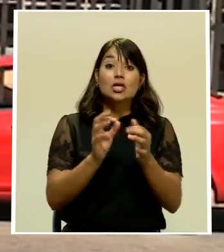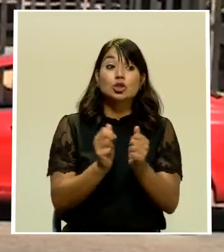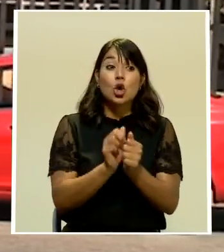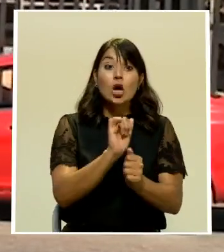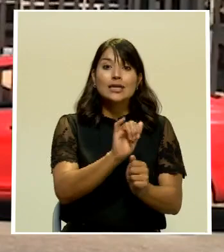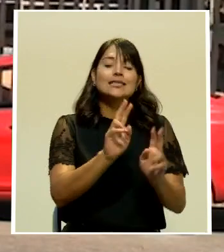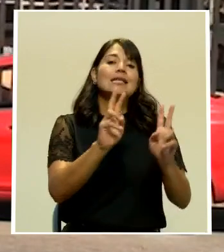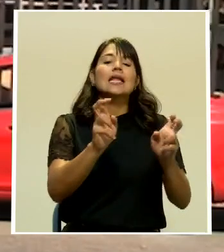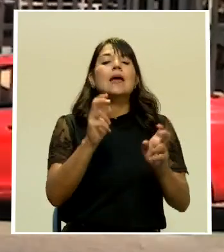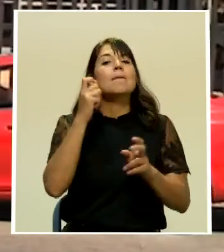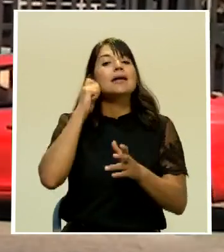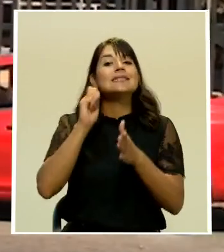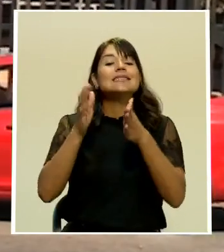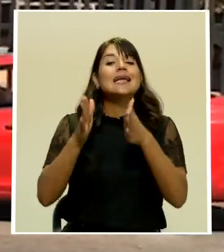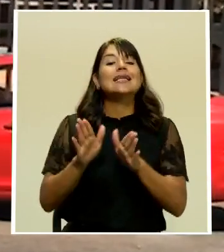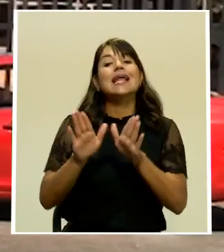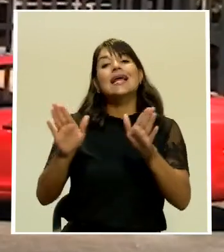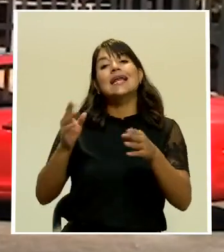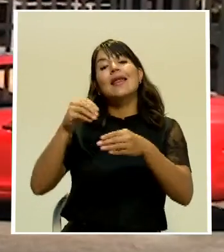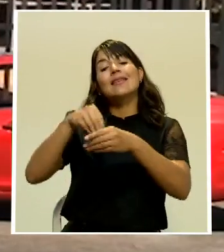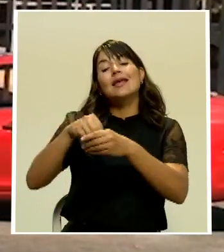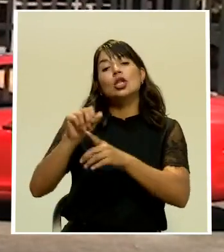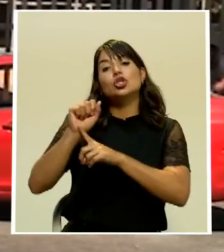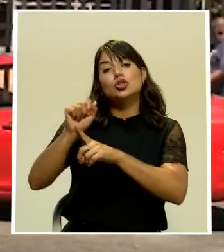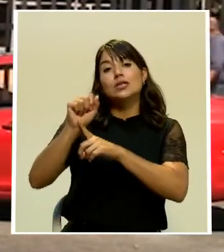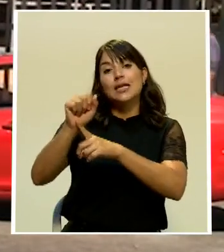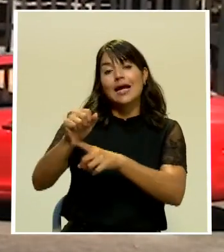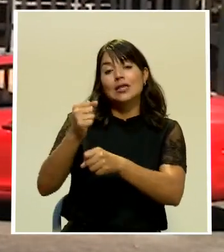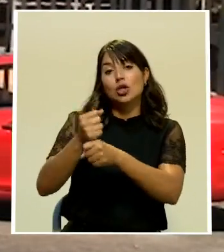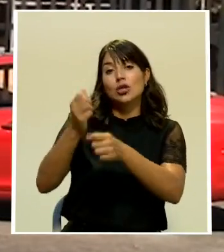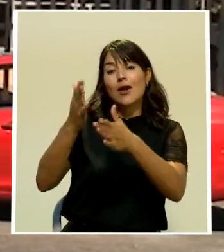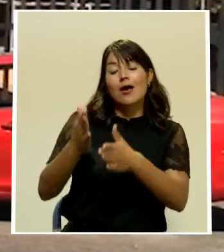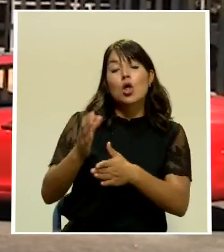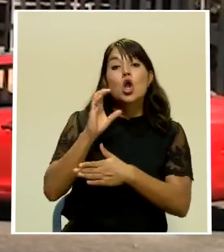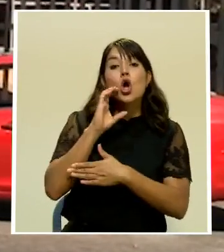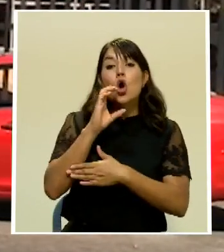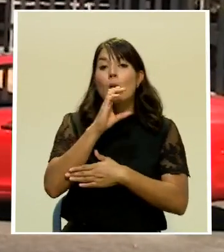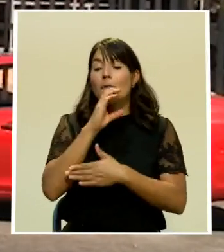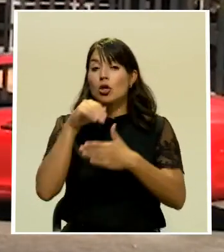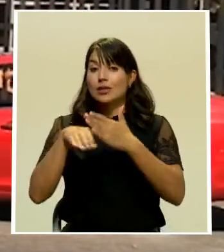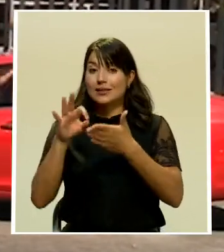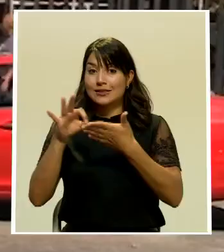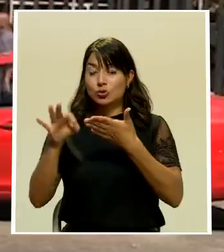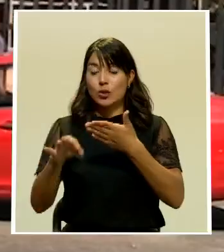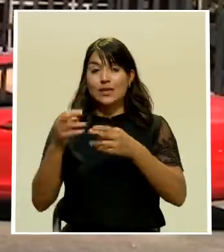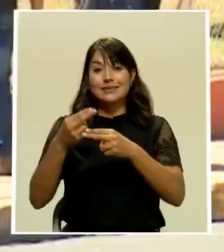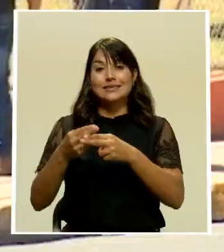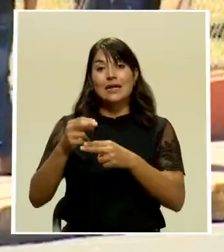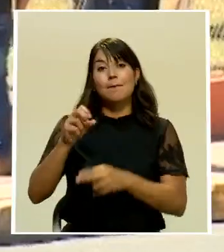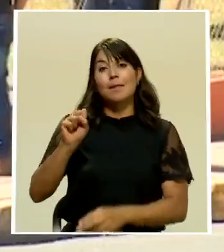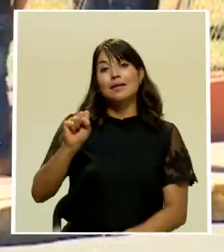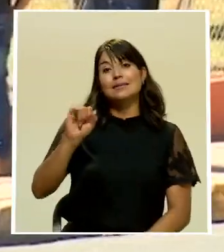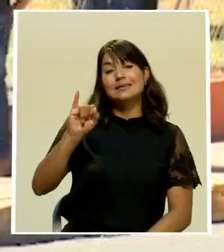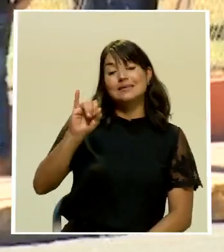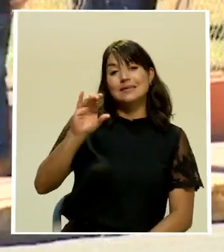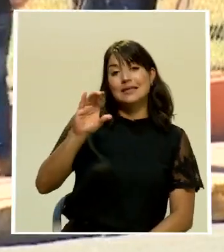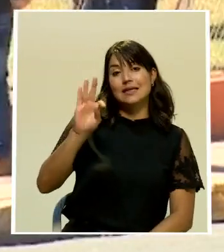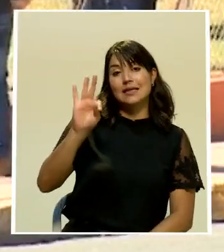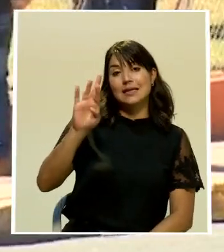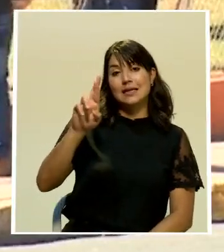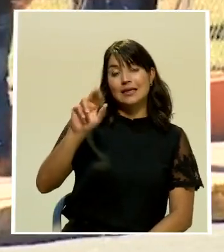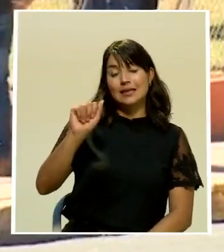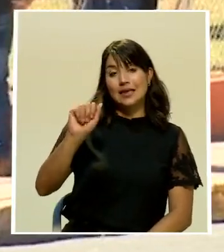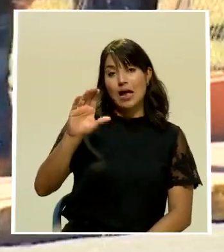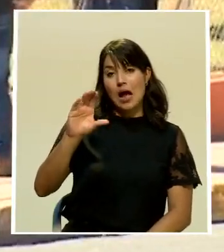secretaria general del Sindicato de Trabajadoras de Comedores Escolares, Citra Come, manifestó que hace más de 20 años